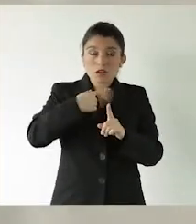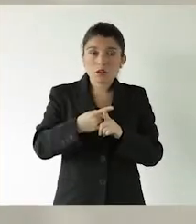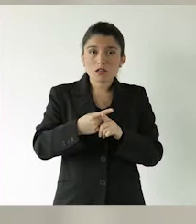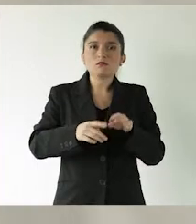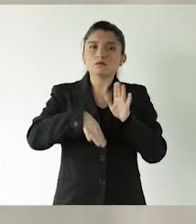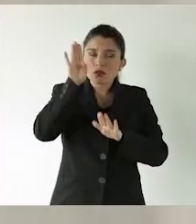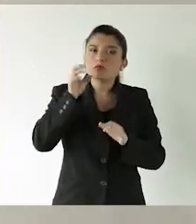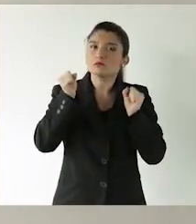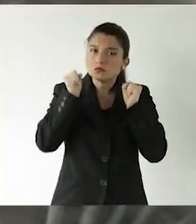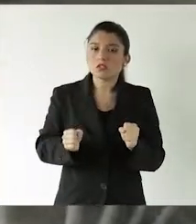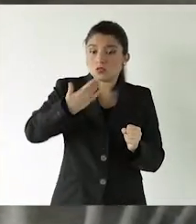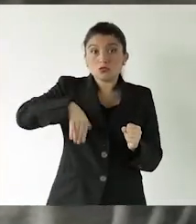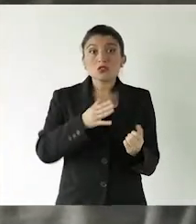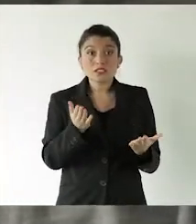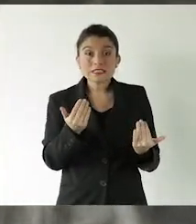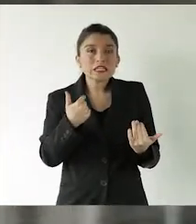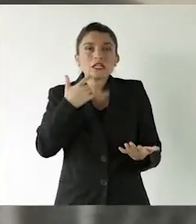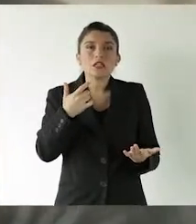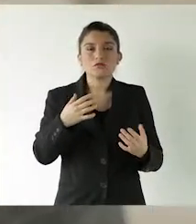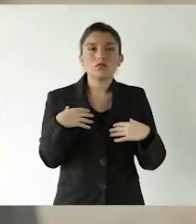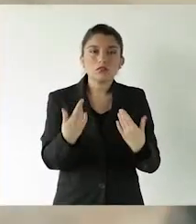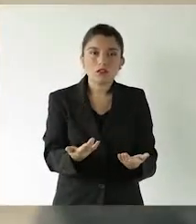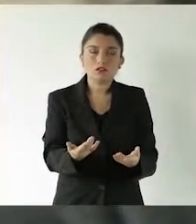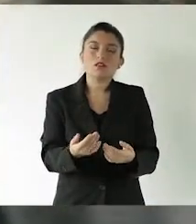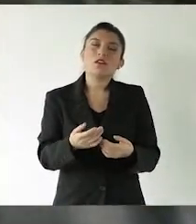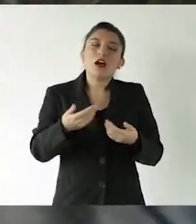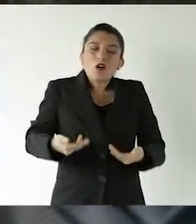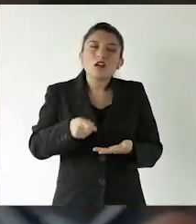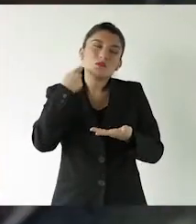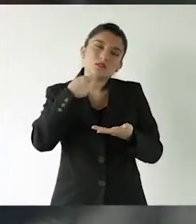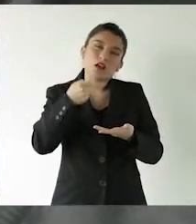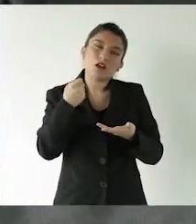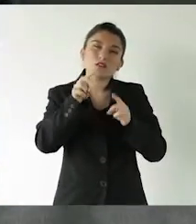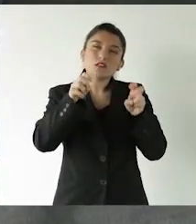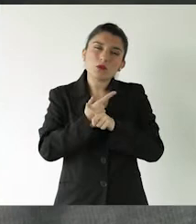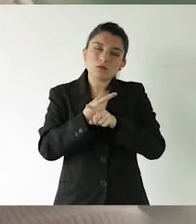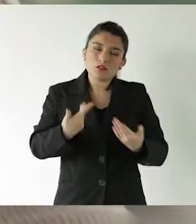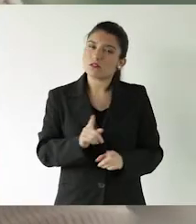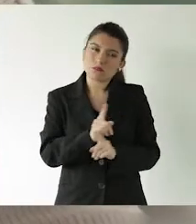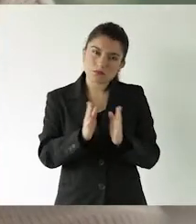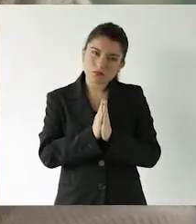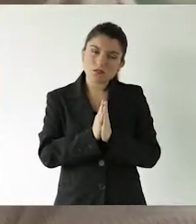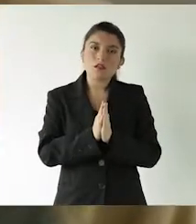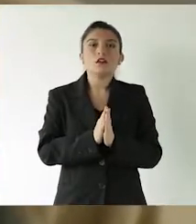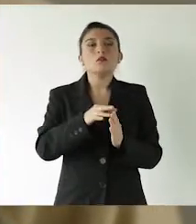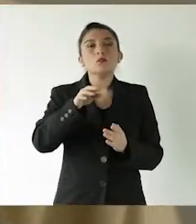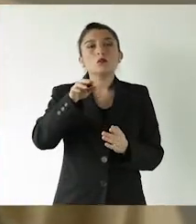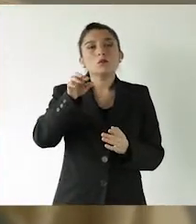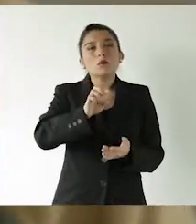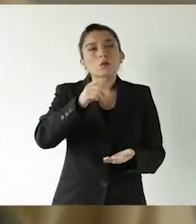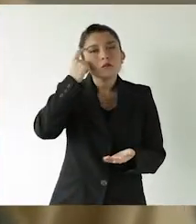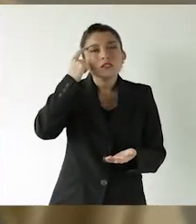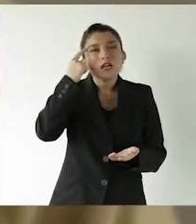mucho más probable que nosotros necesitemos un órgano a poder donarlo Estamos almorzando No hablemos de esos temas ahora, por favor Chao, papá, imagínate yo,